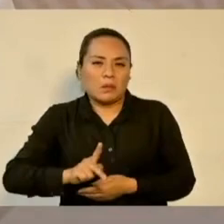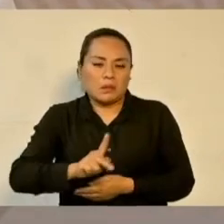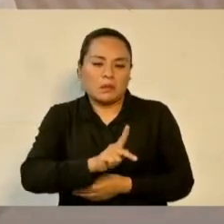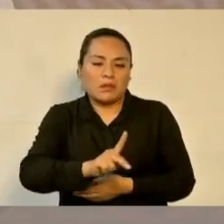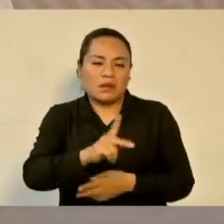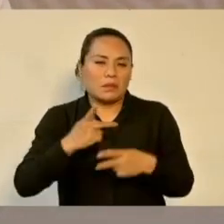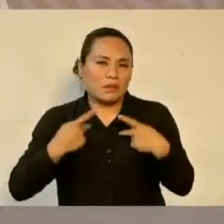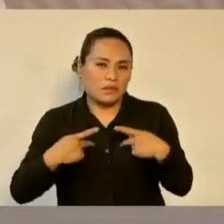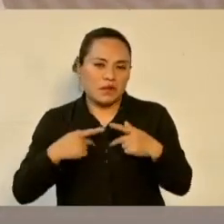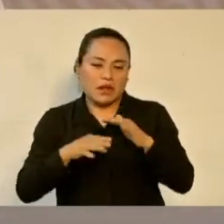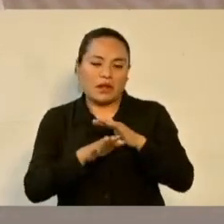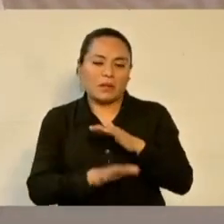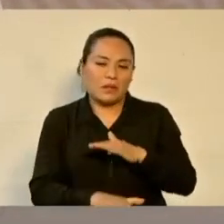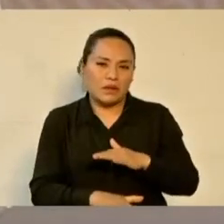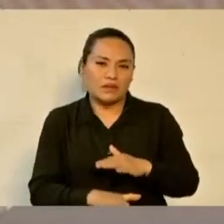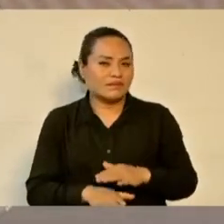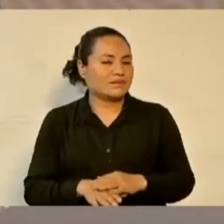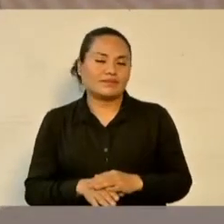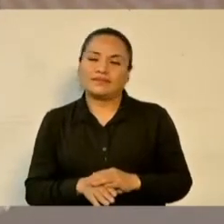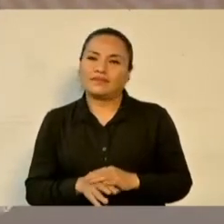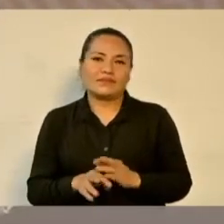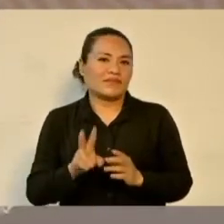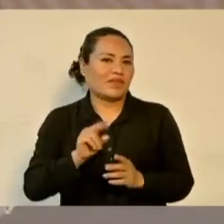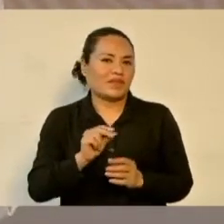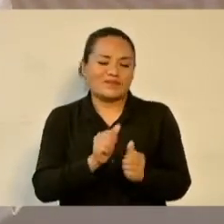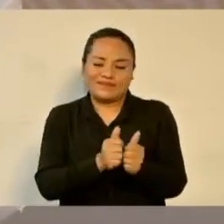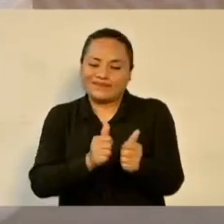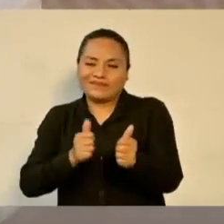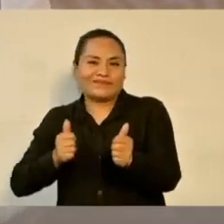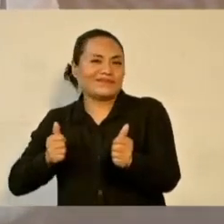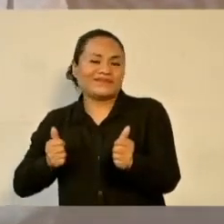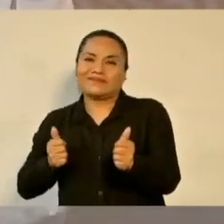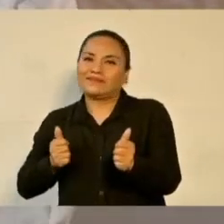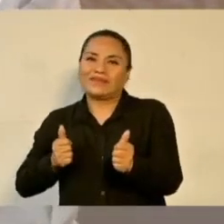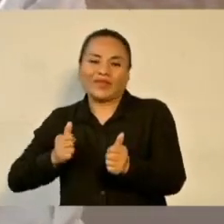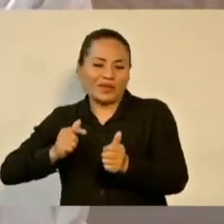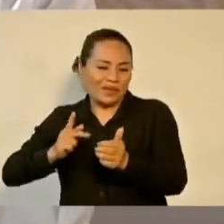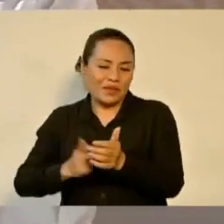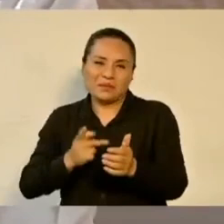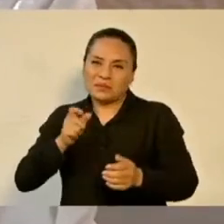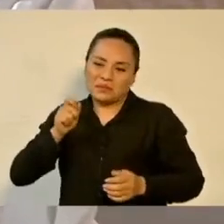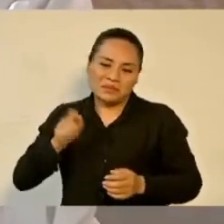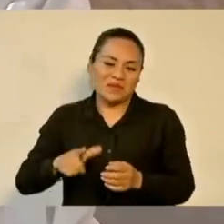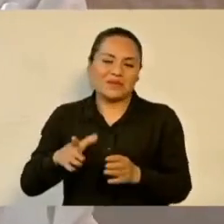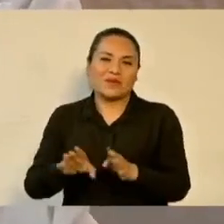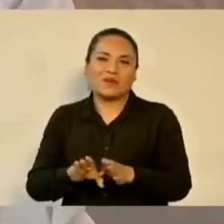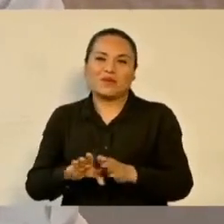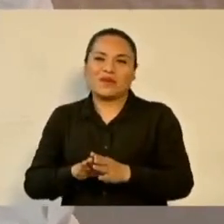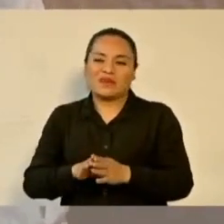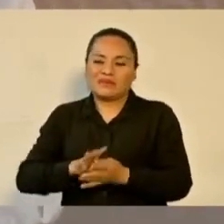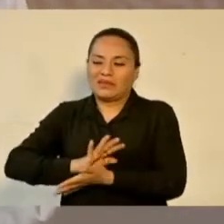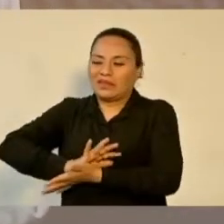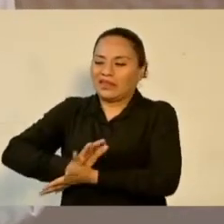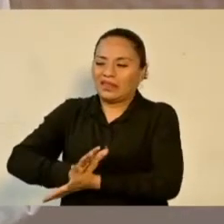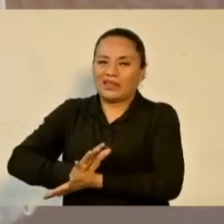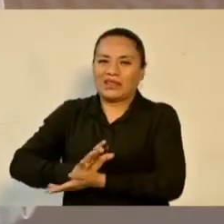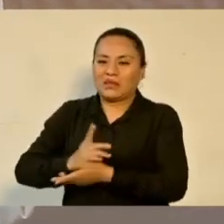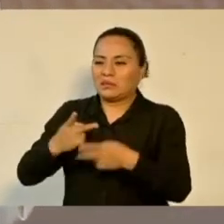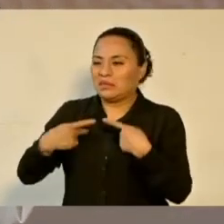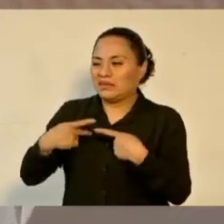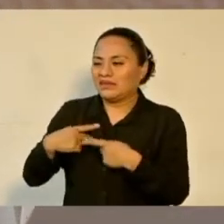que ya no regrese nunca más la actitud racista, clasista,